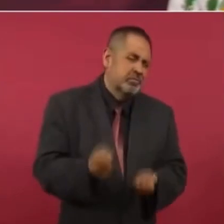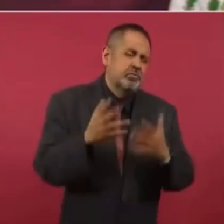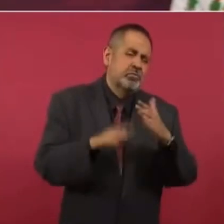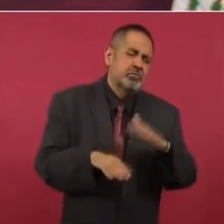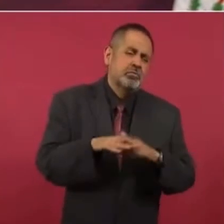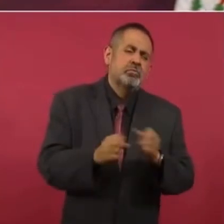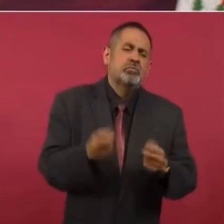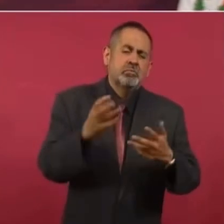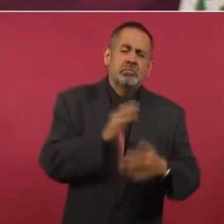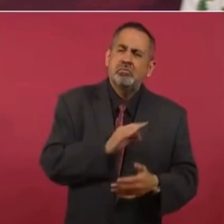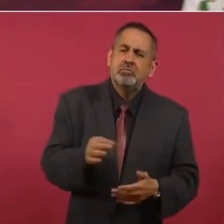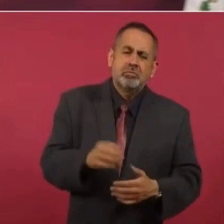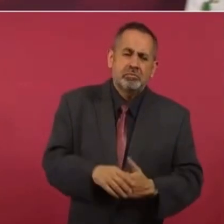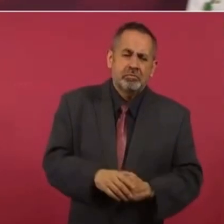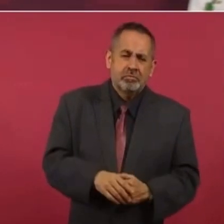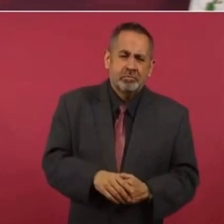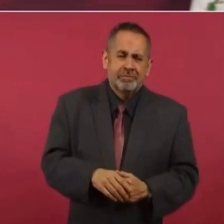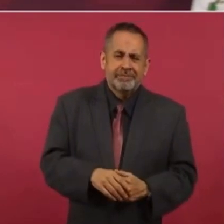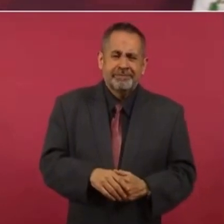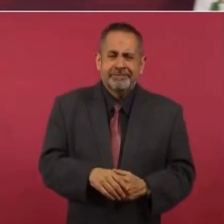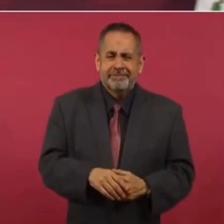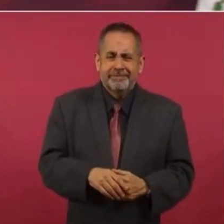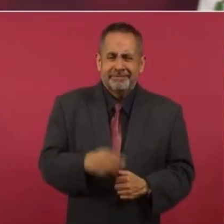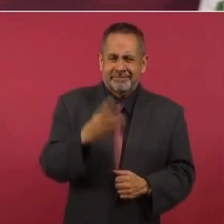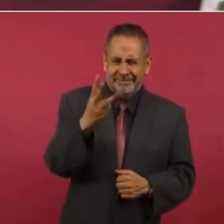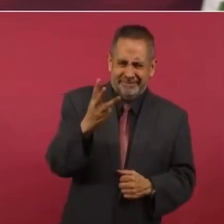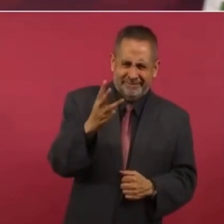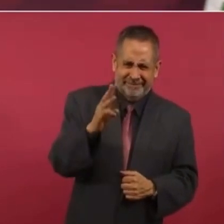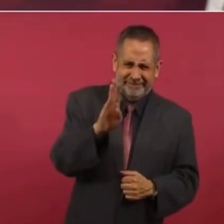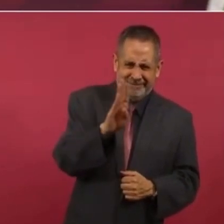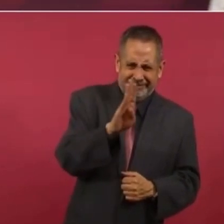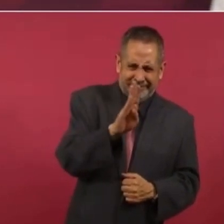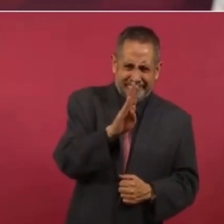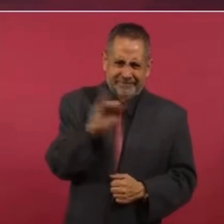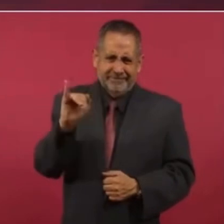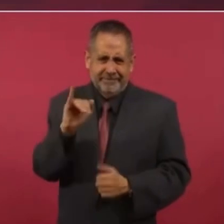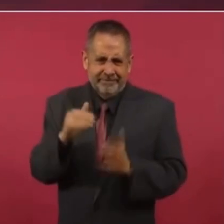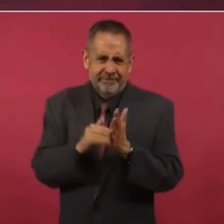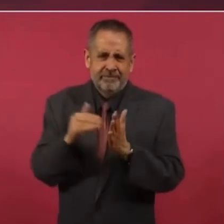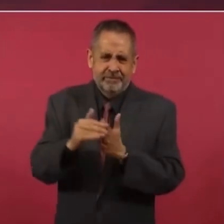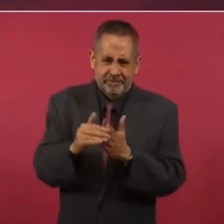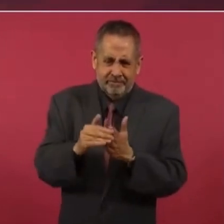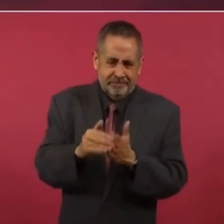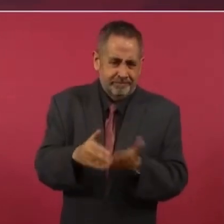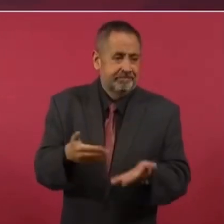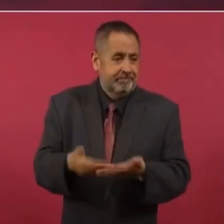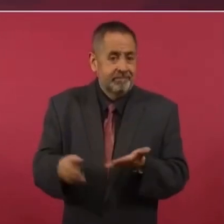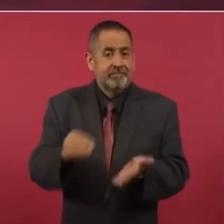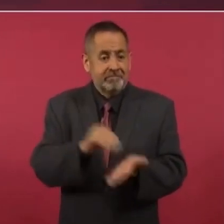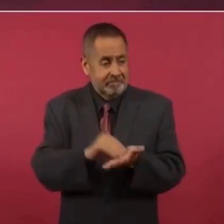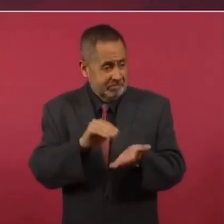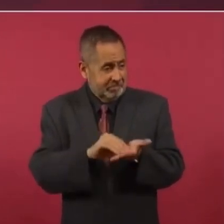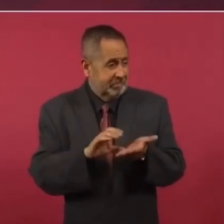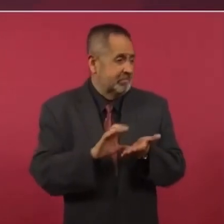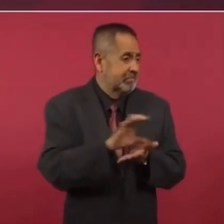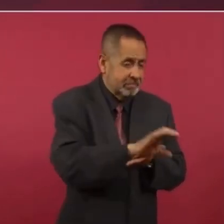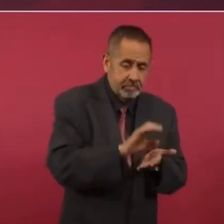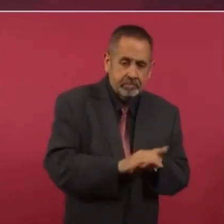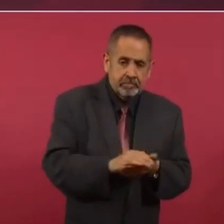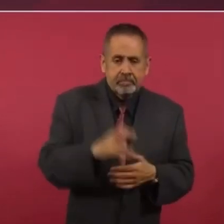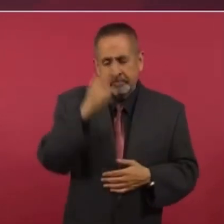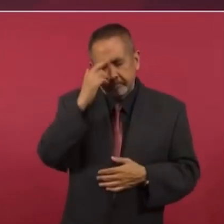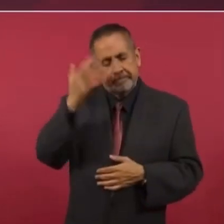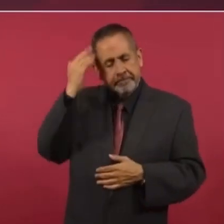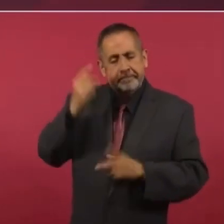Pues como tres billones hasta ahora. ¿Saben cuánto estimó